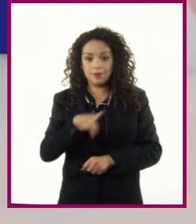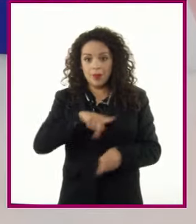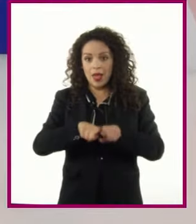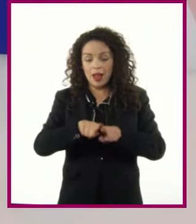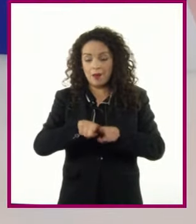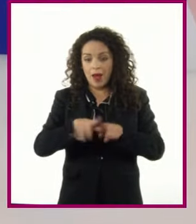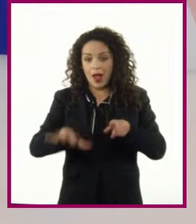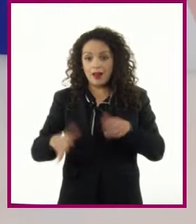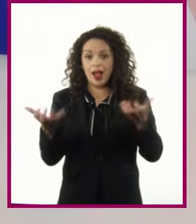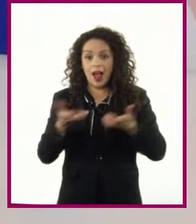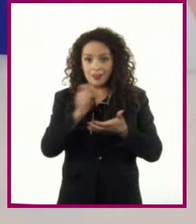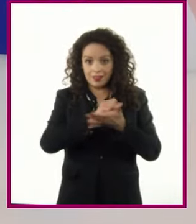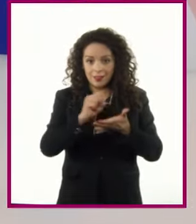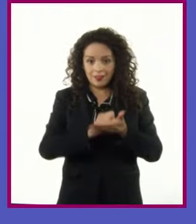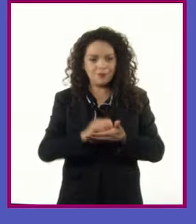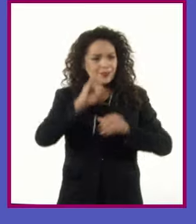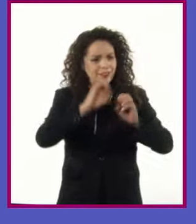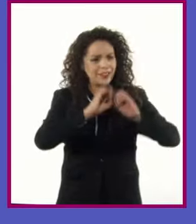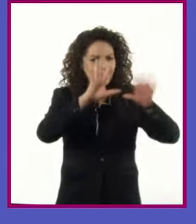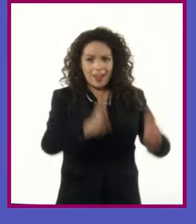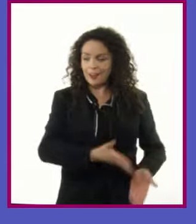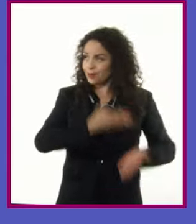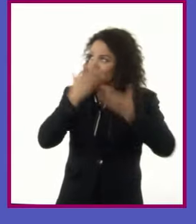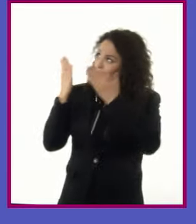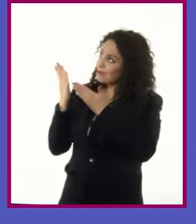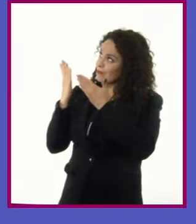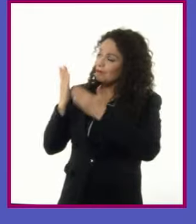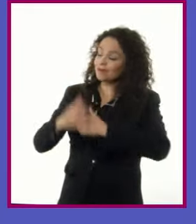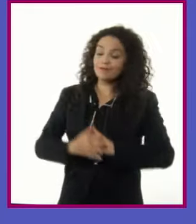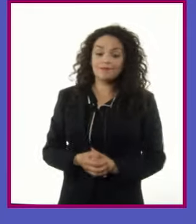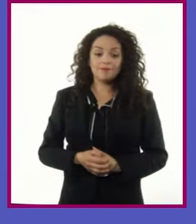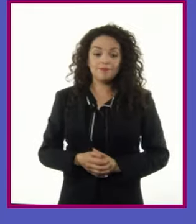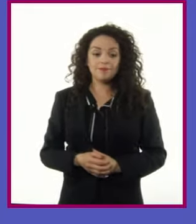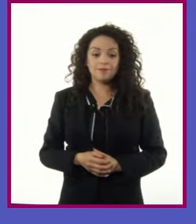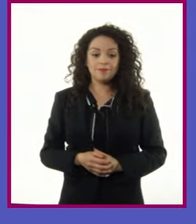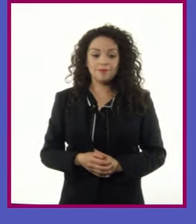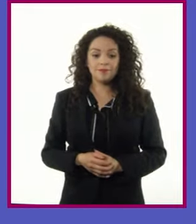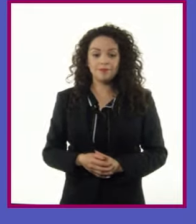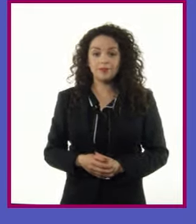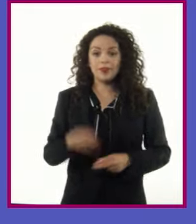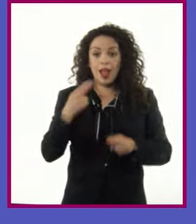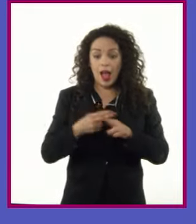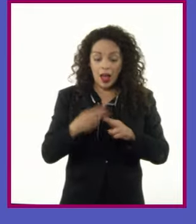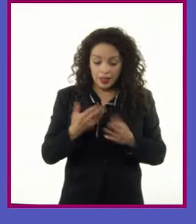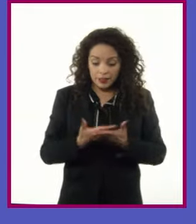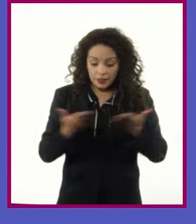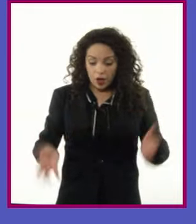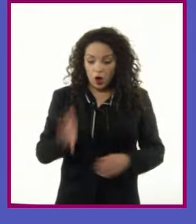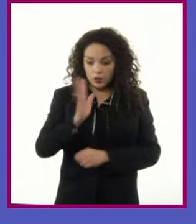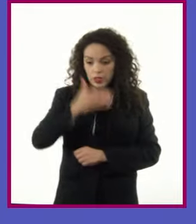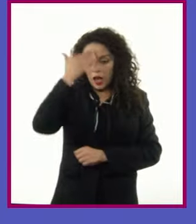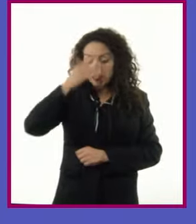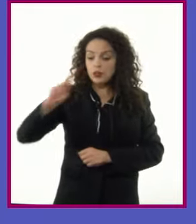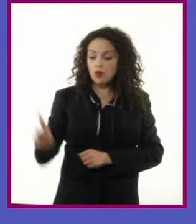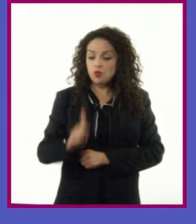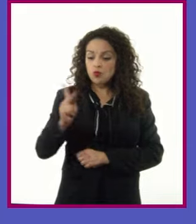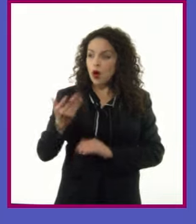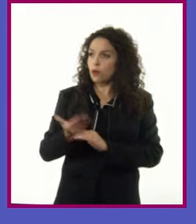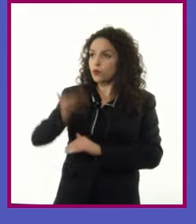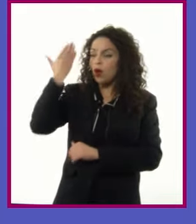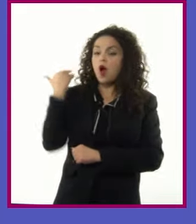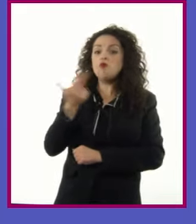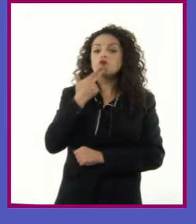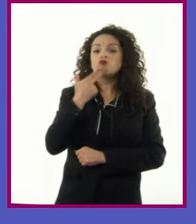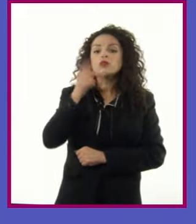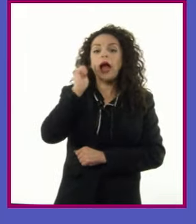¡Claro que sí! ¡Adelante! También, hasta nuestros días, podemos saber de los usos que los antiguos pueblos mesoamericanos daban